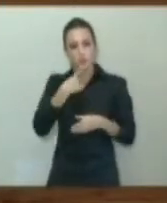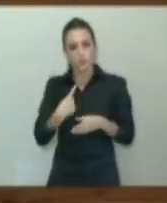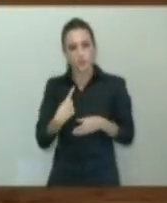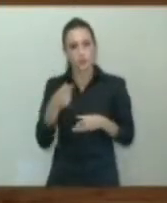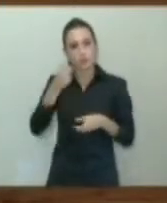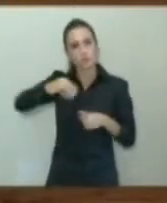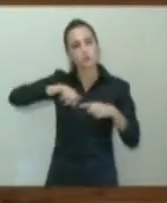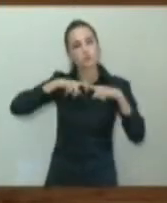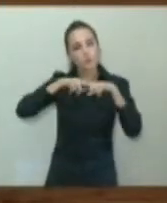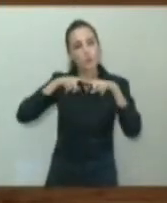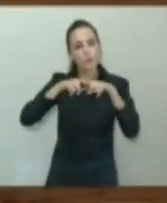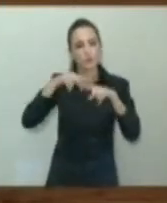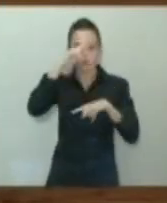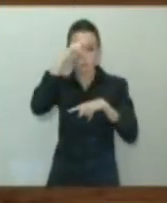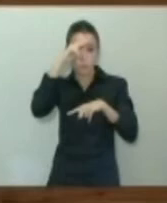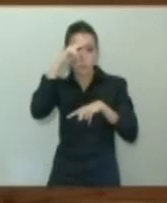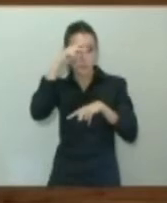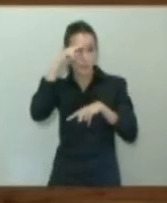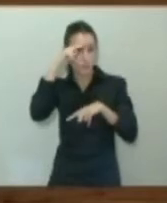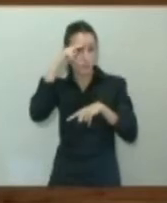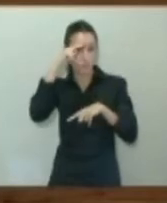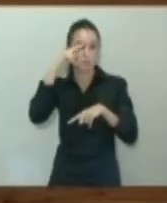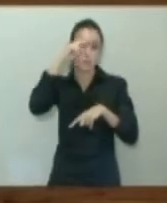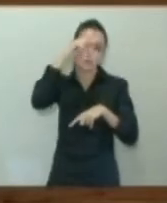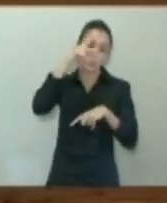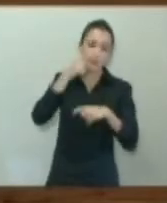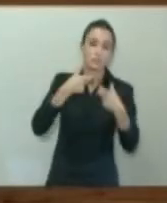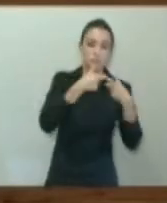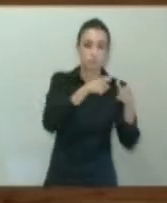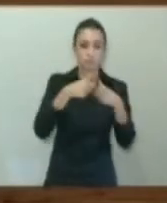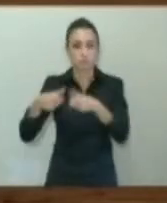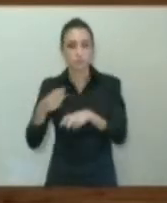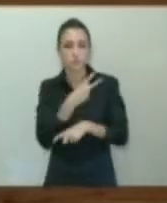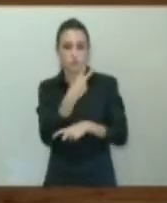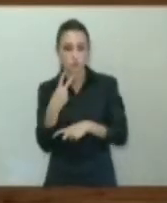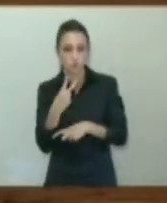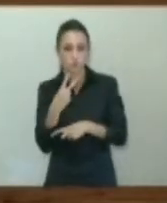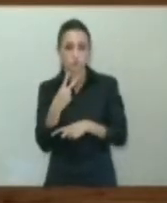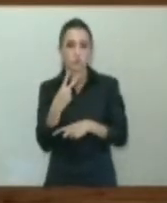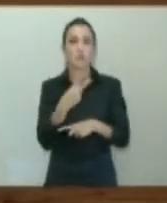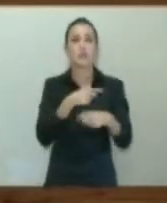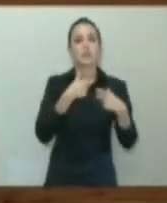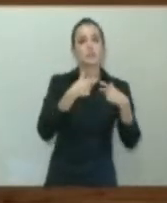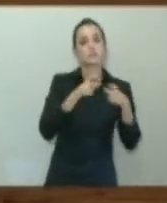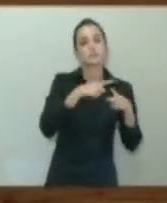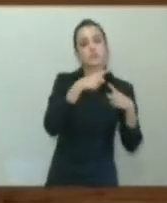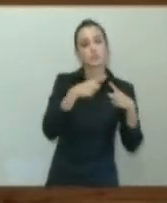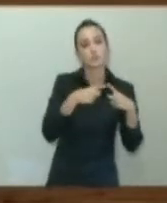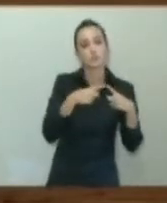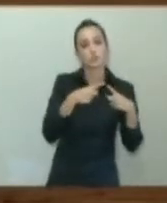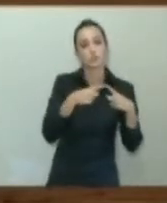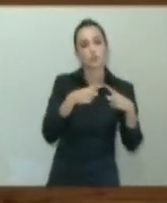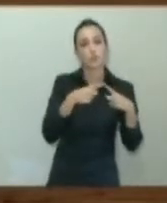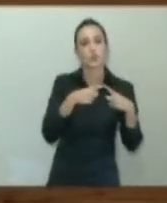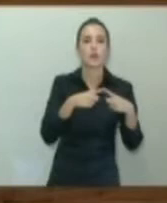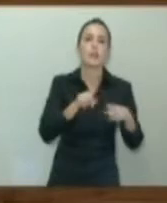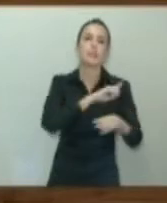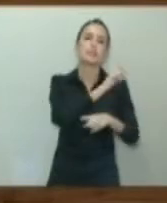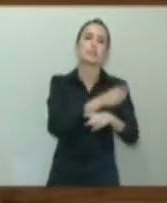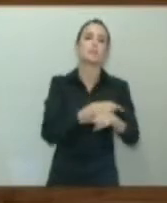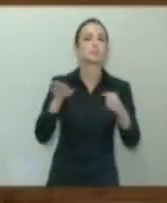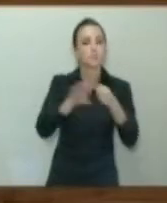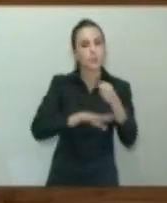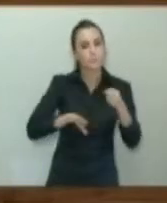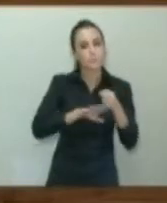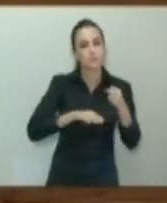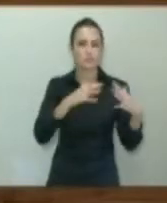la preocupación, digamos, por los dos sectores, tanto por el sector del deporte base, del deporte